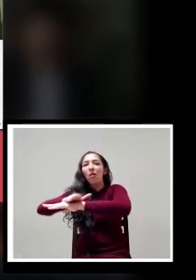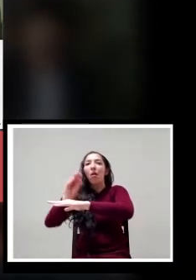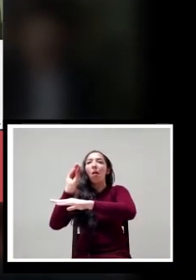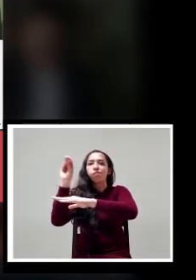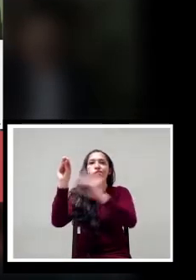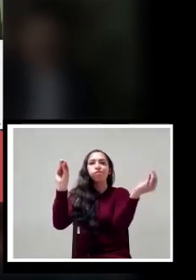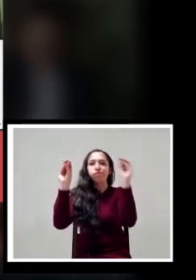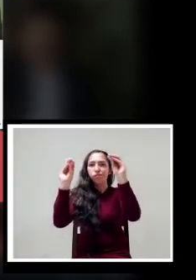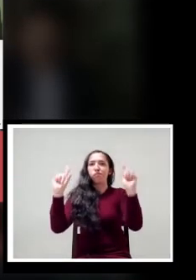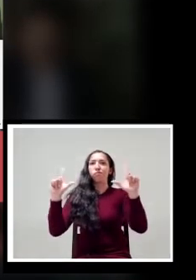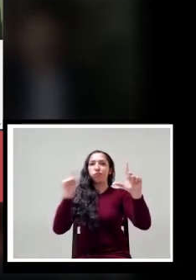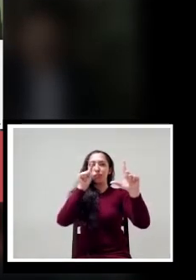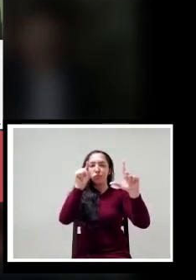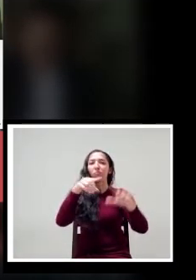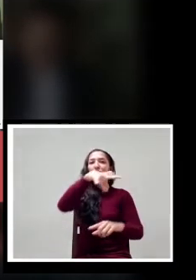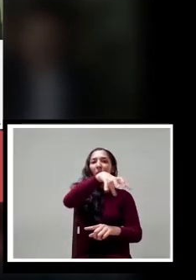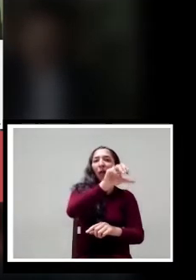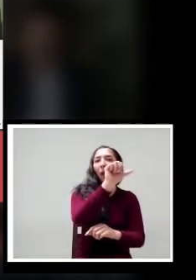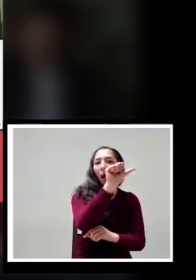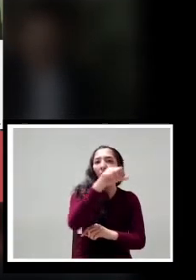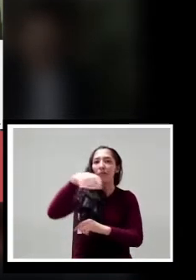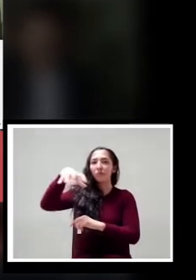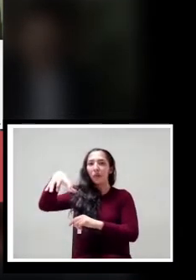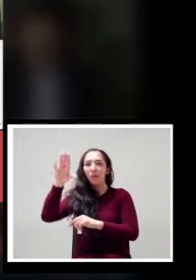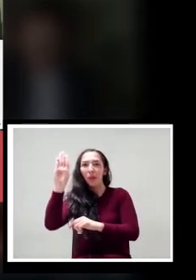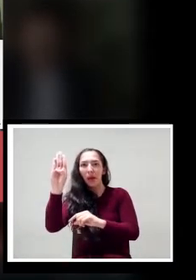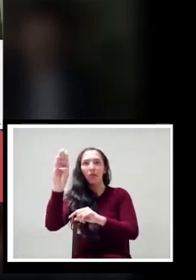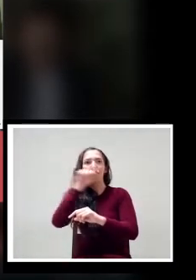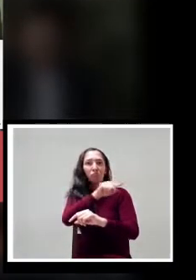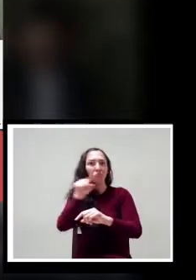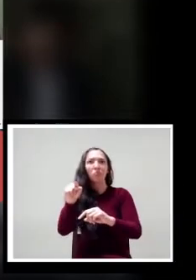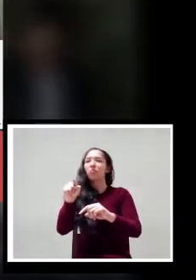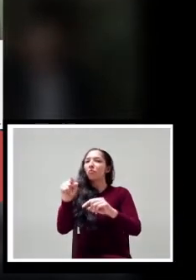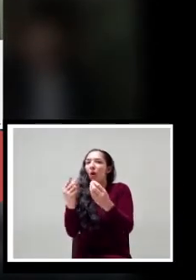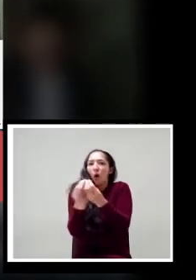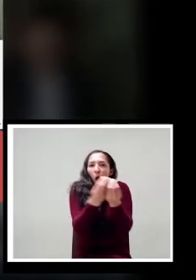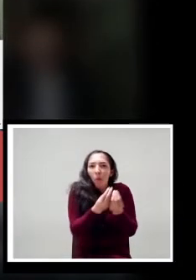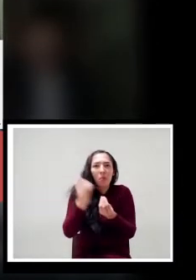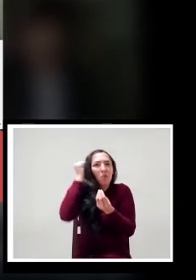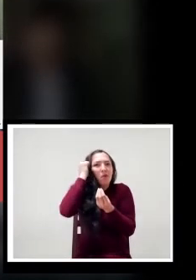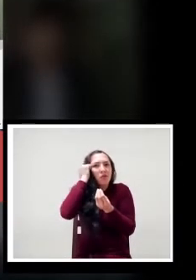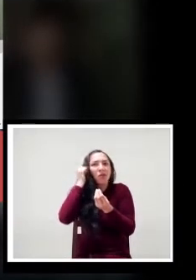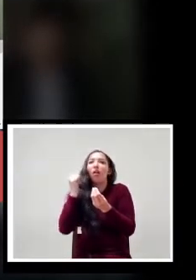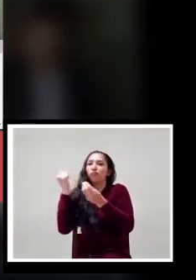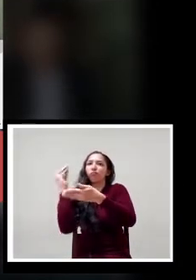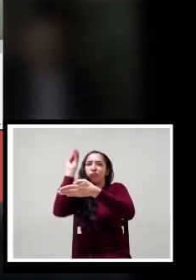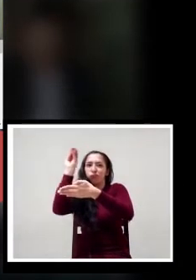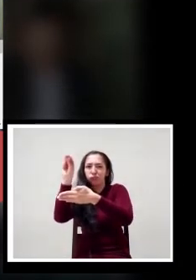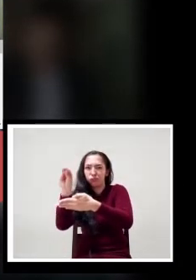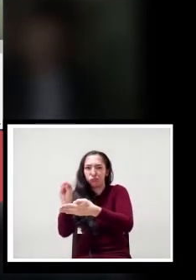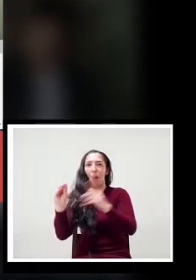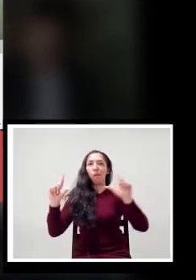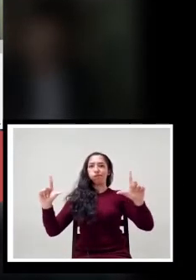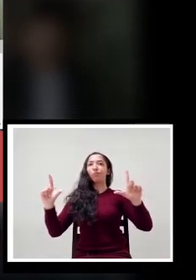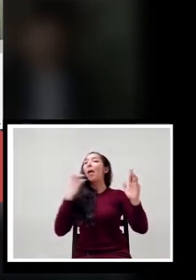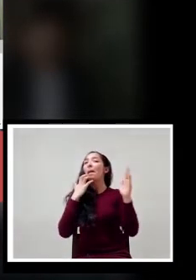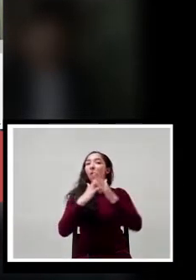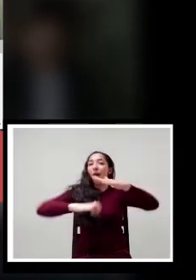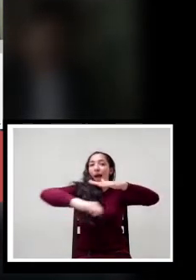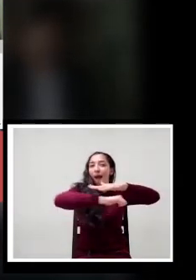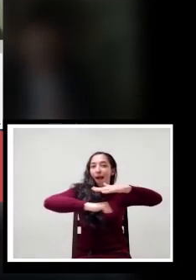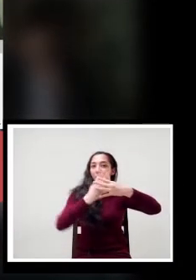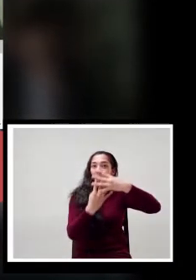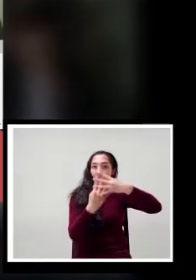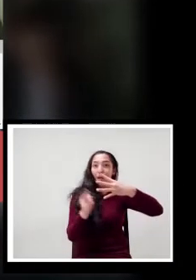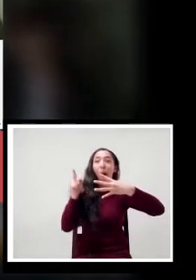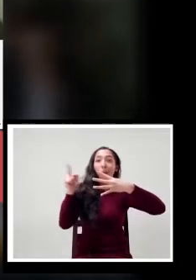las diferentes sedes, de diferentes compañeros. Tenemos el área de matemáticas. El